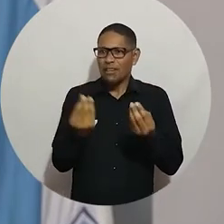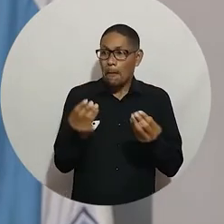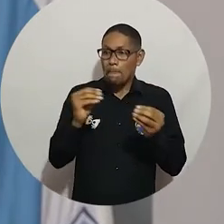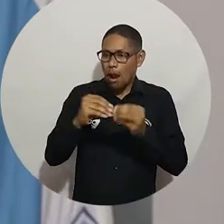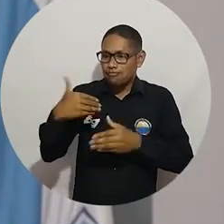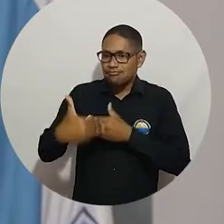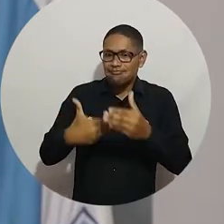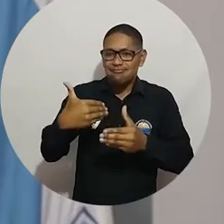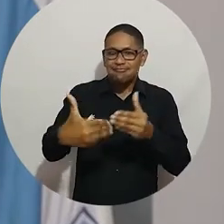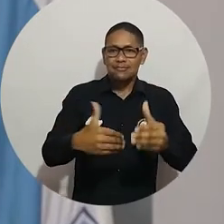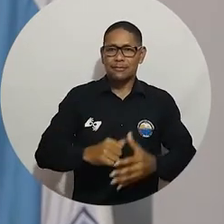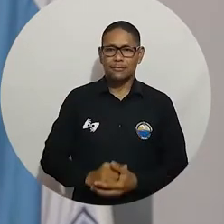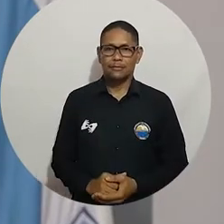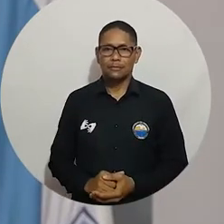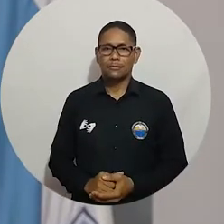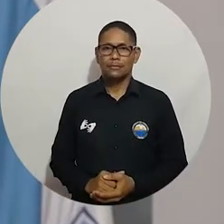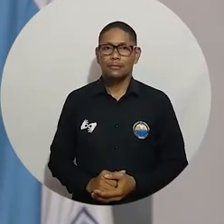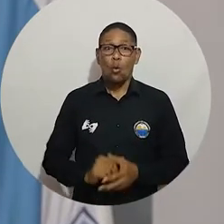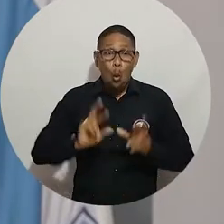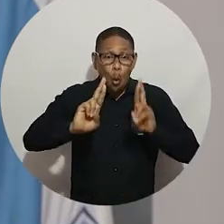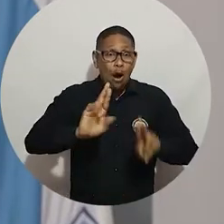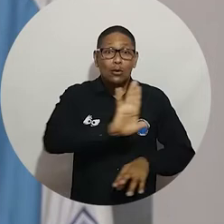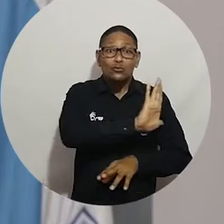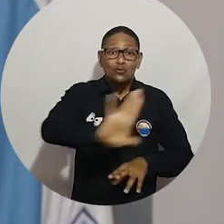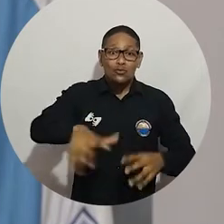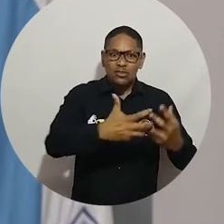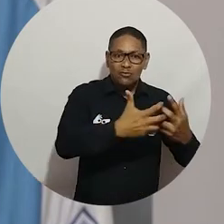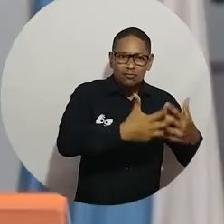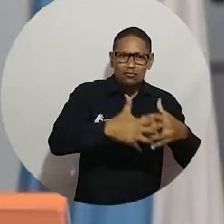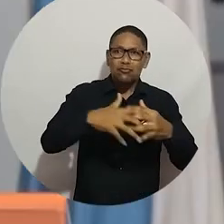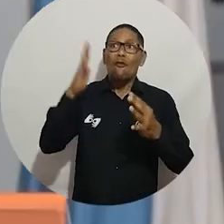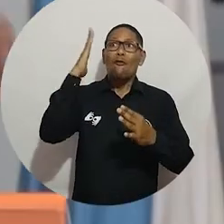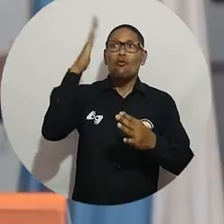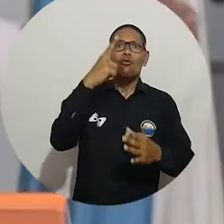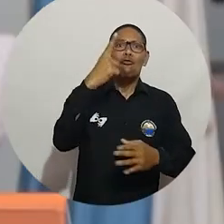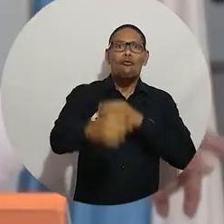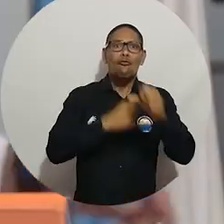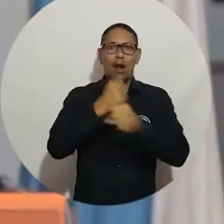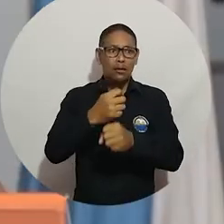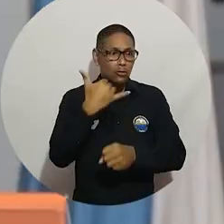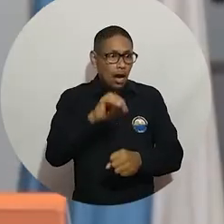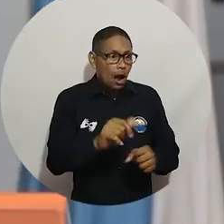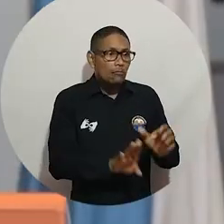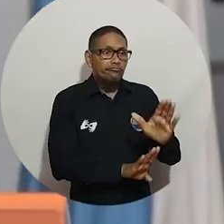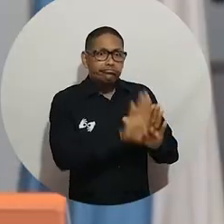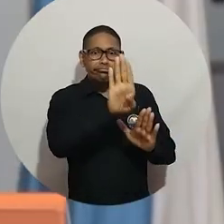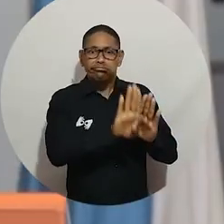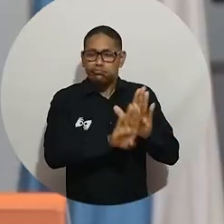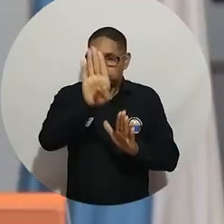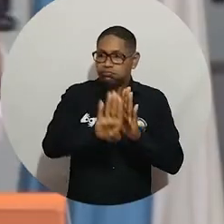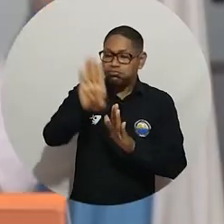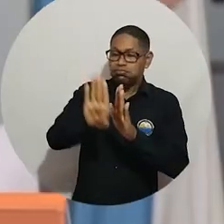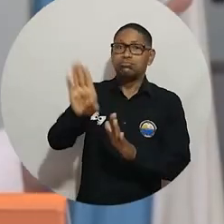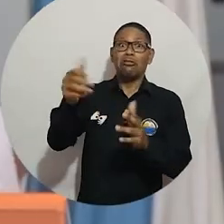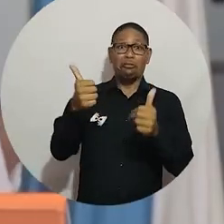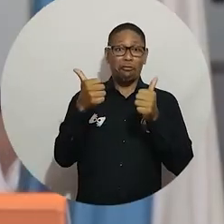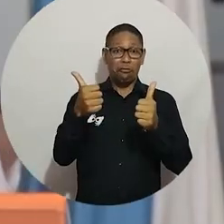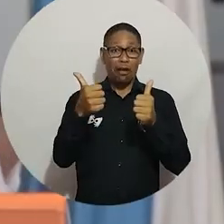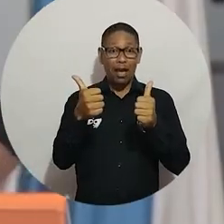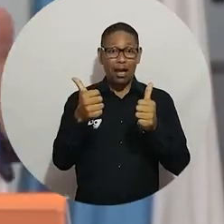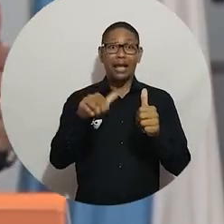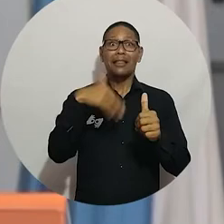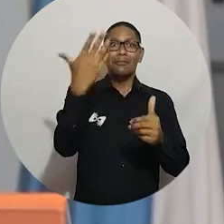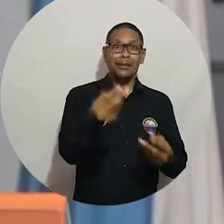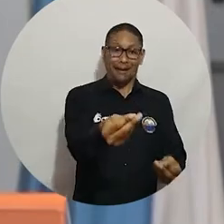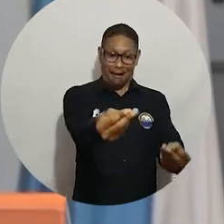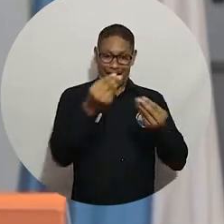estemos en contra de decir ya estamos facturando o en dos o en tres y luego le devuelvan, no a mí o al director del SENA, sino al fondo que vamos a crear en la